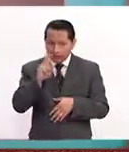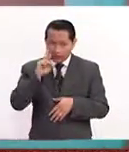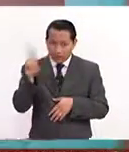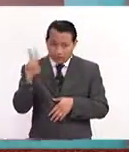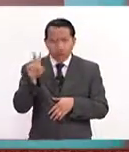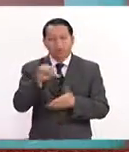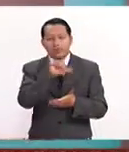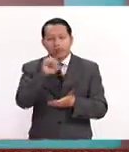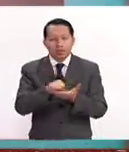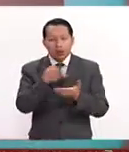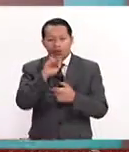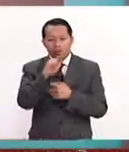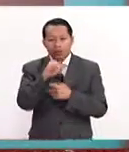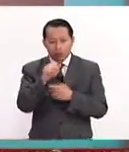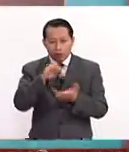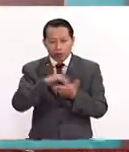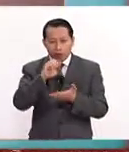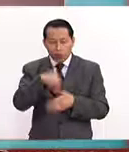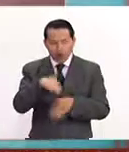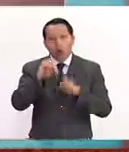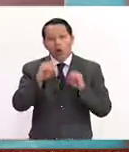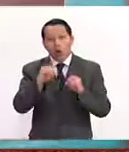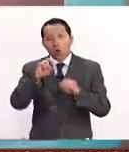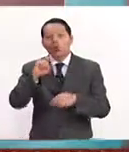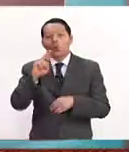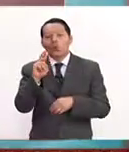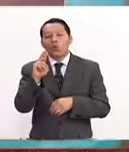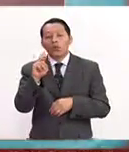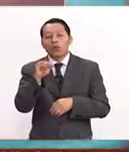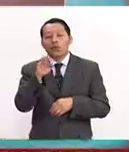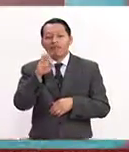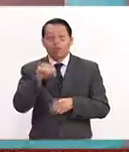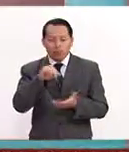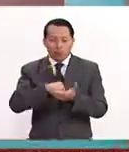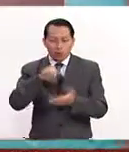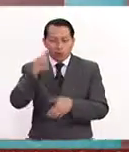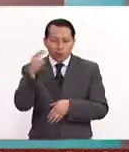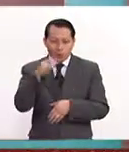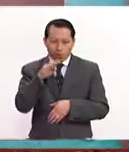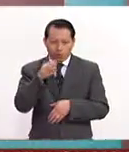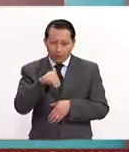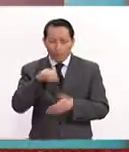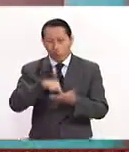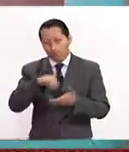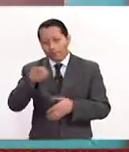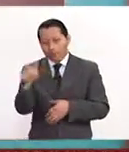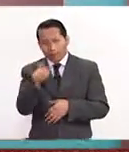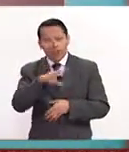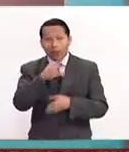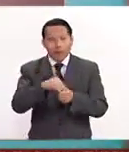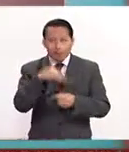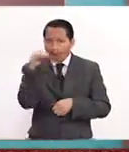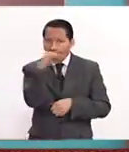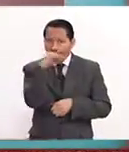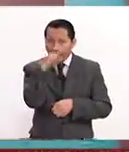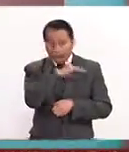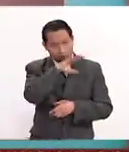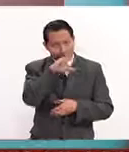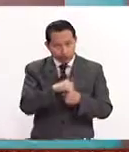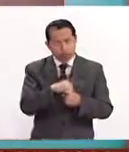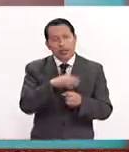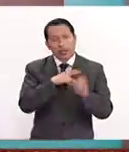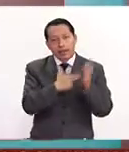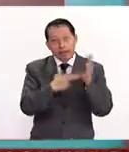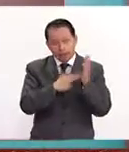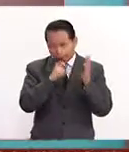centrofoniatría.com o en universum.unam.mx. Recuerden, todos son eventos gratuitos para todo público y va a haber